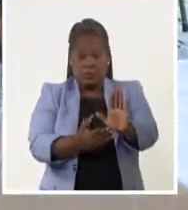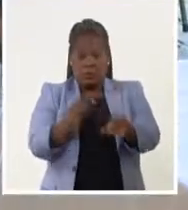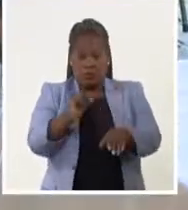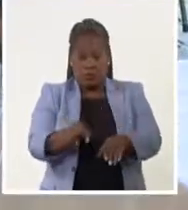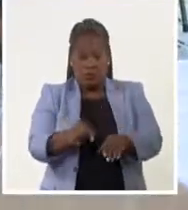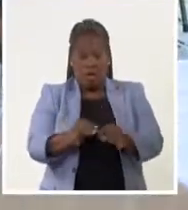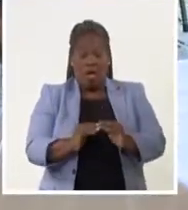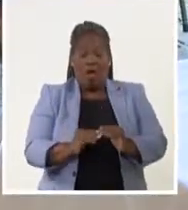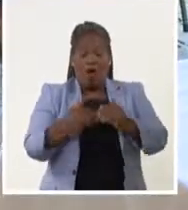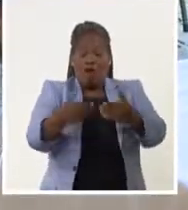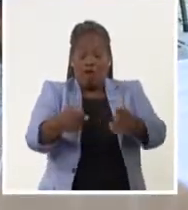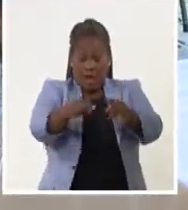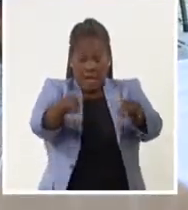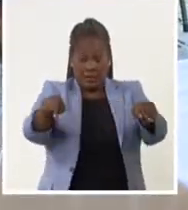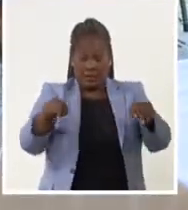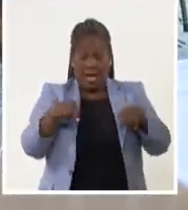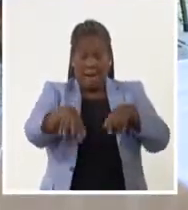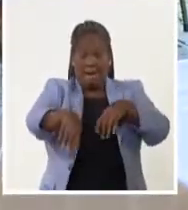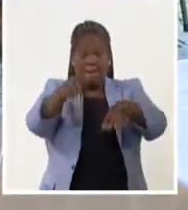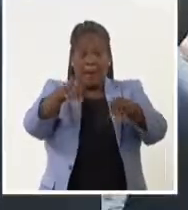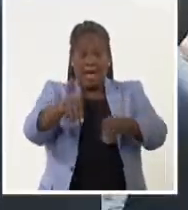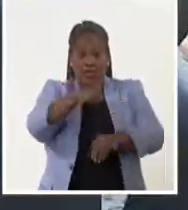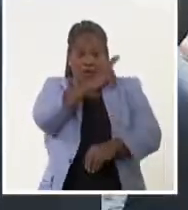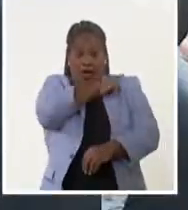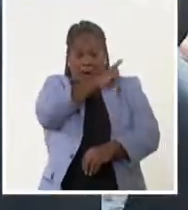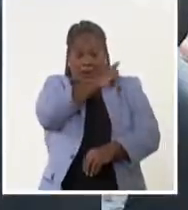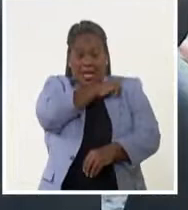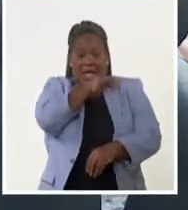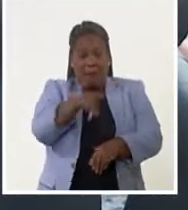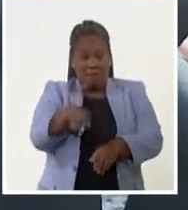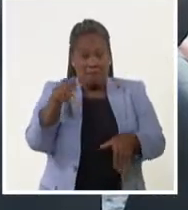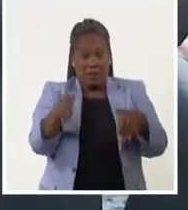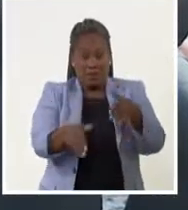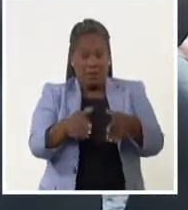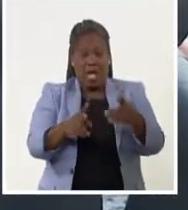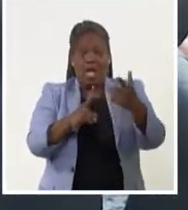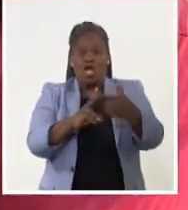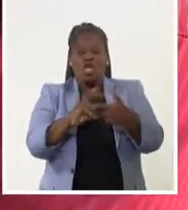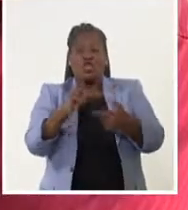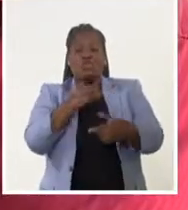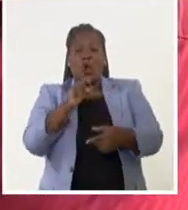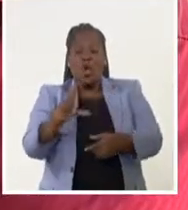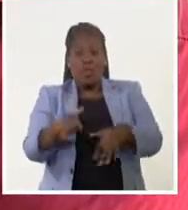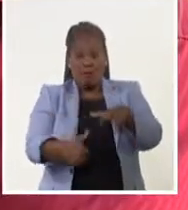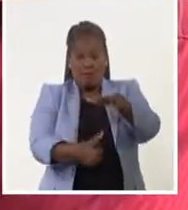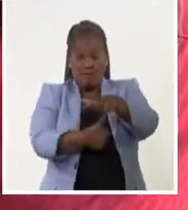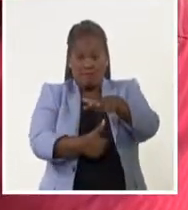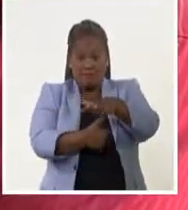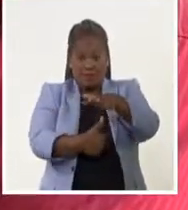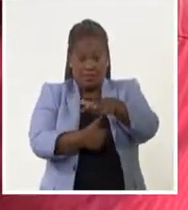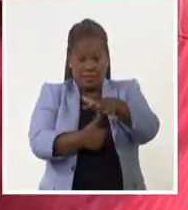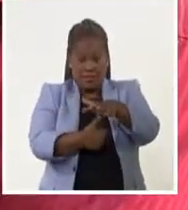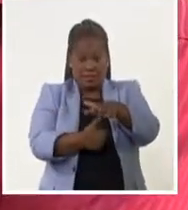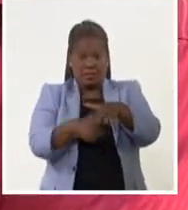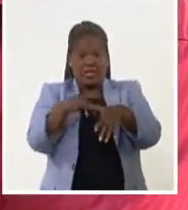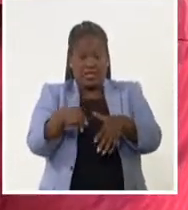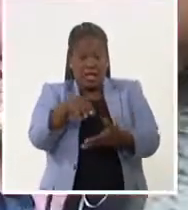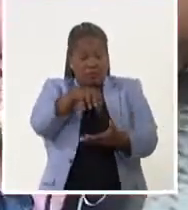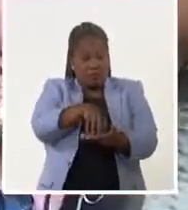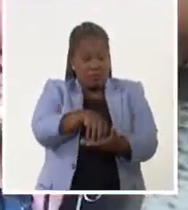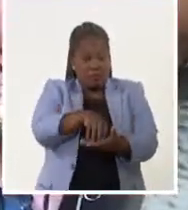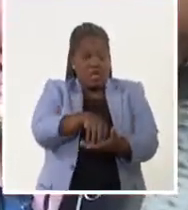afueras del Palacio de los Capitanes Generales, estuvieron presentes Joel Cordoví, presidente del Instituto de Historia de Cuba,